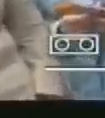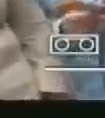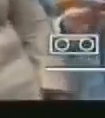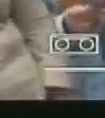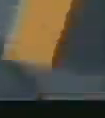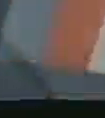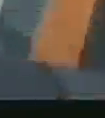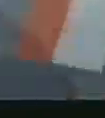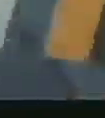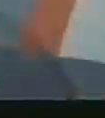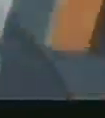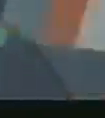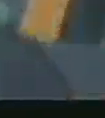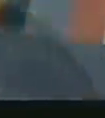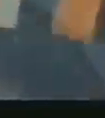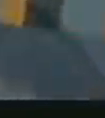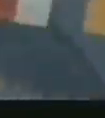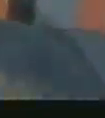esta obra